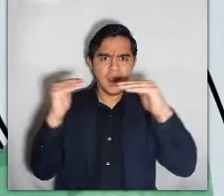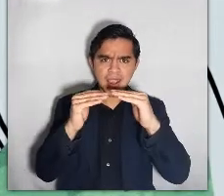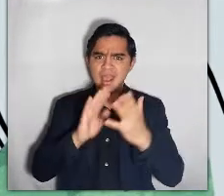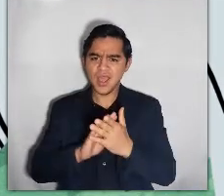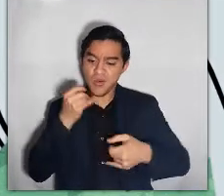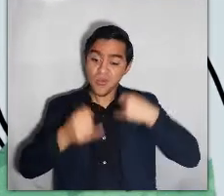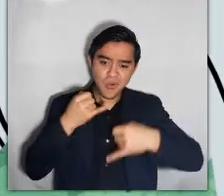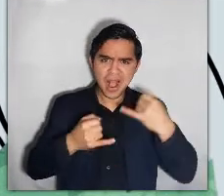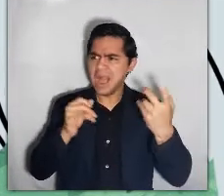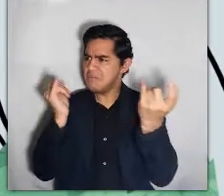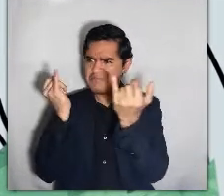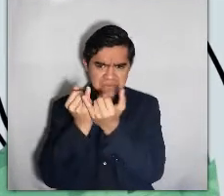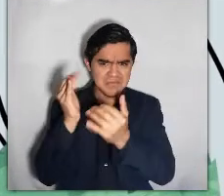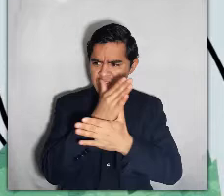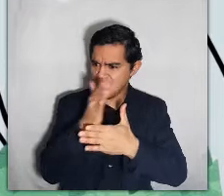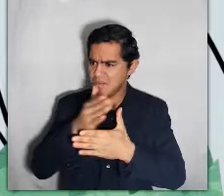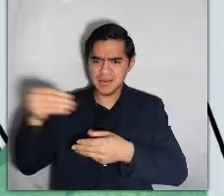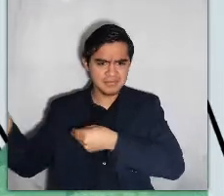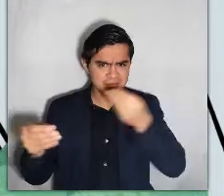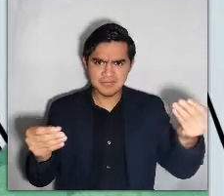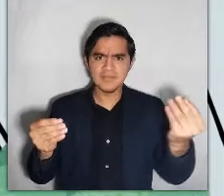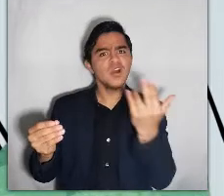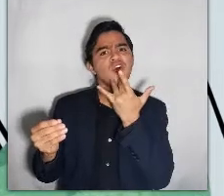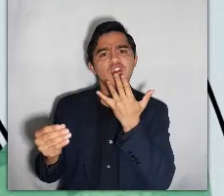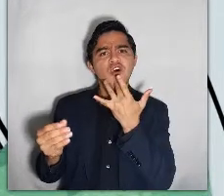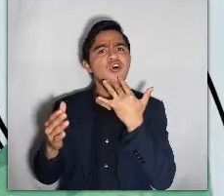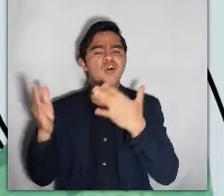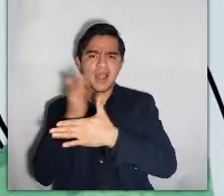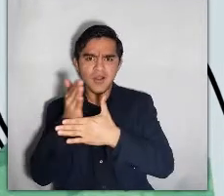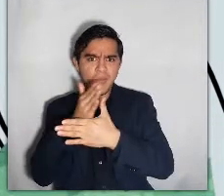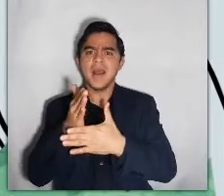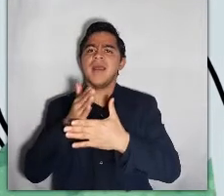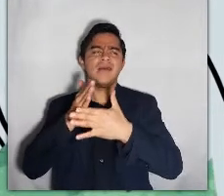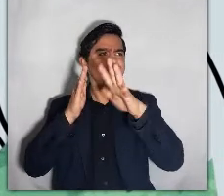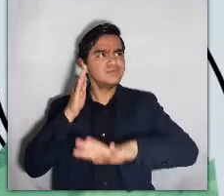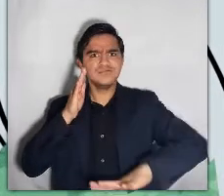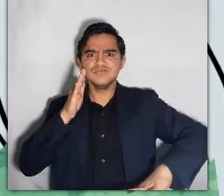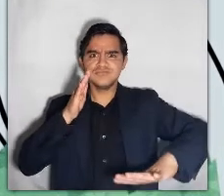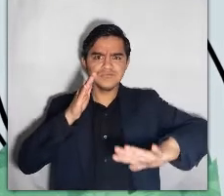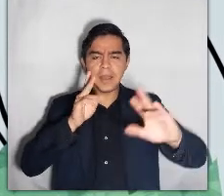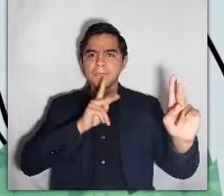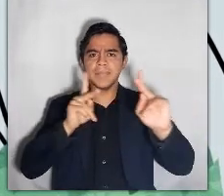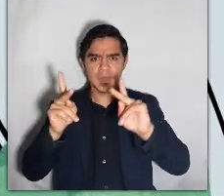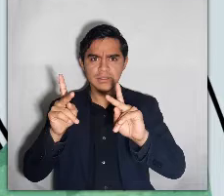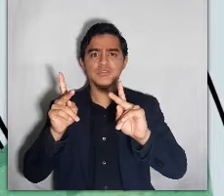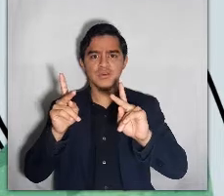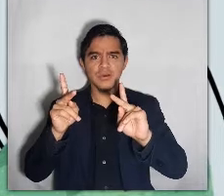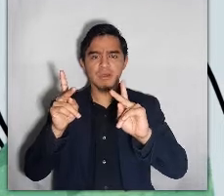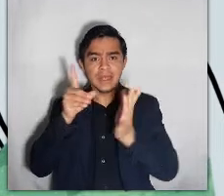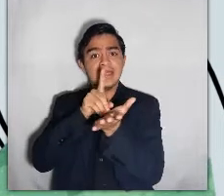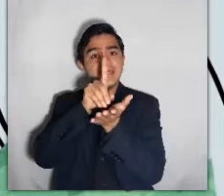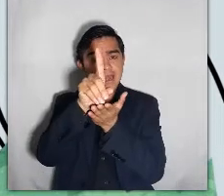mismas cosas, donde se juegan con los mismos juguetes y se comparten los colores. Es un país en definitiva